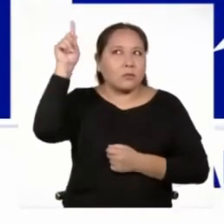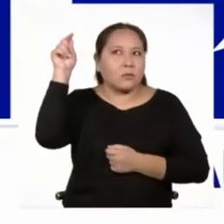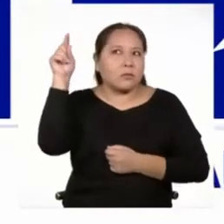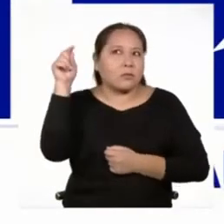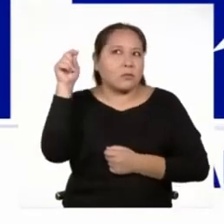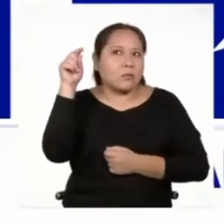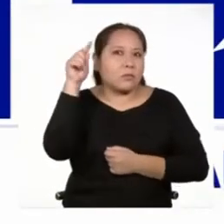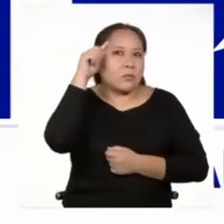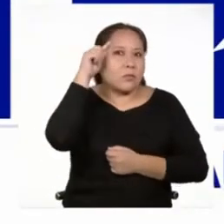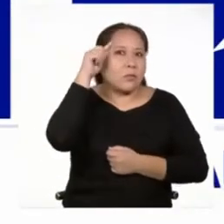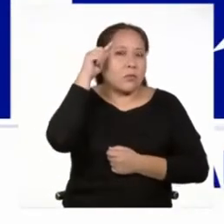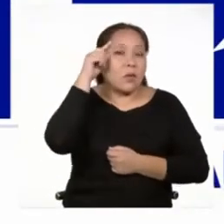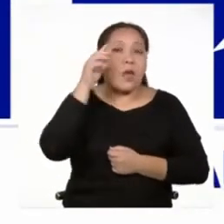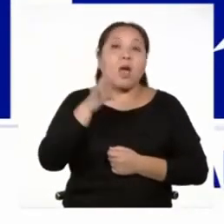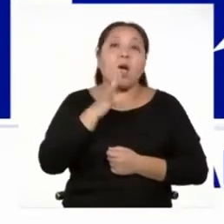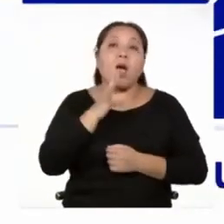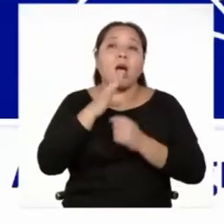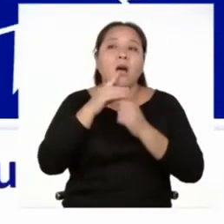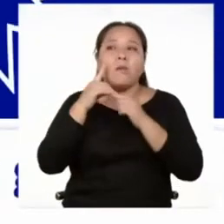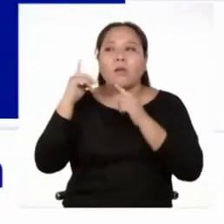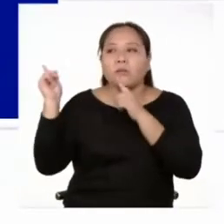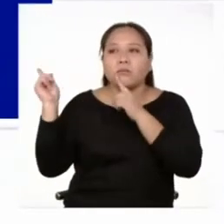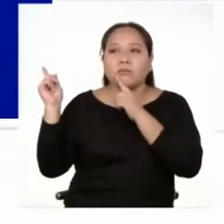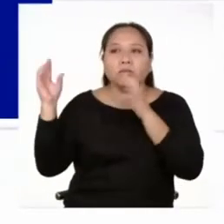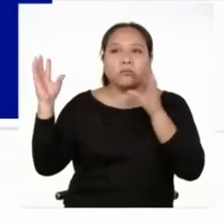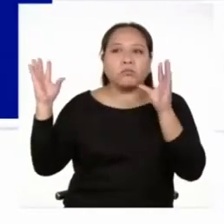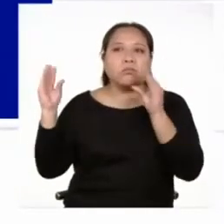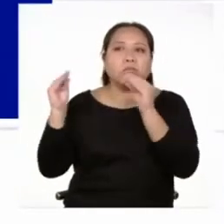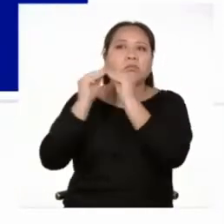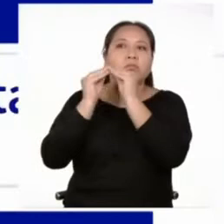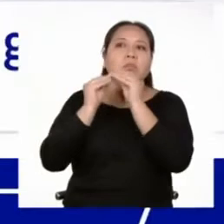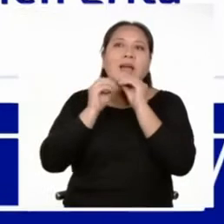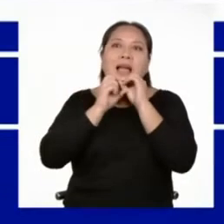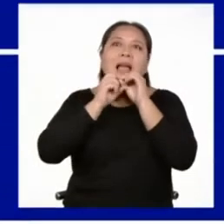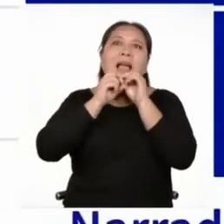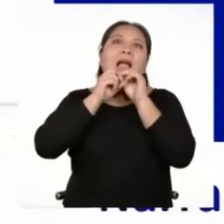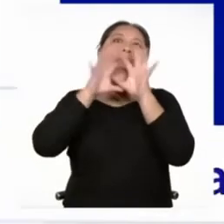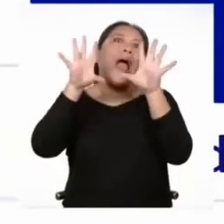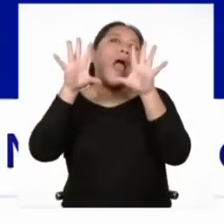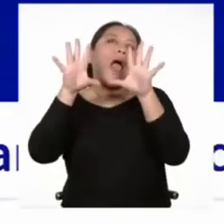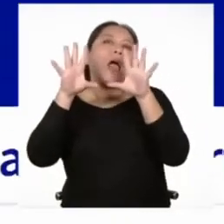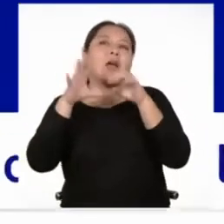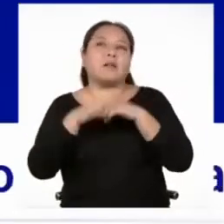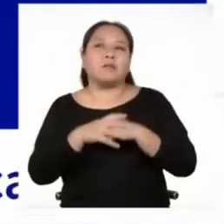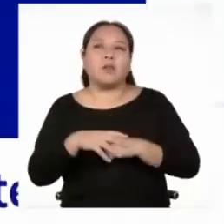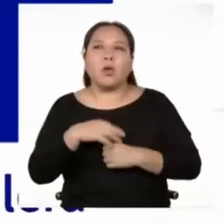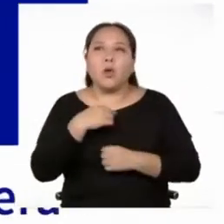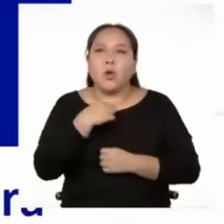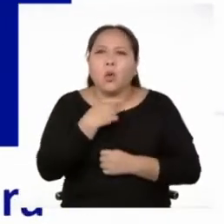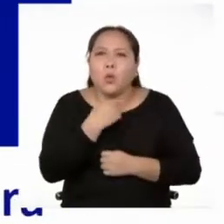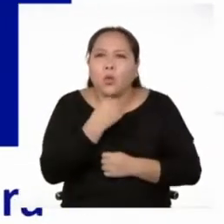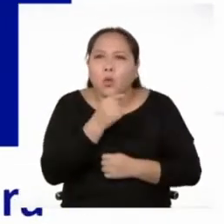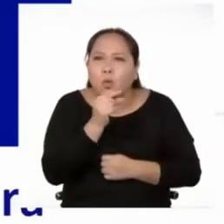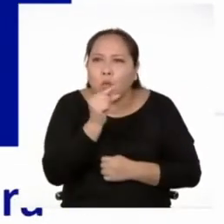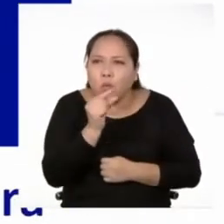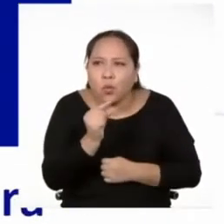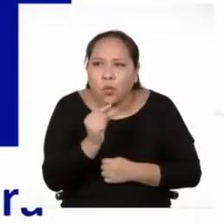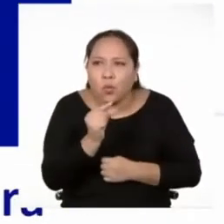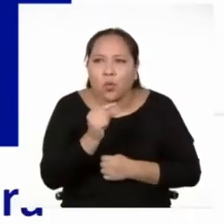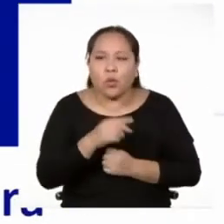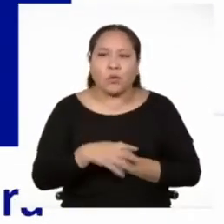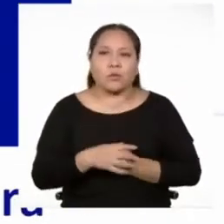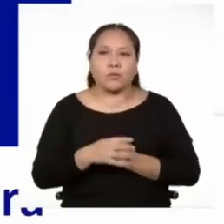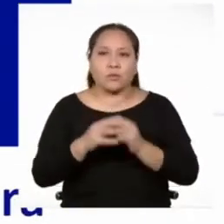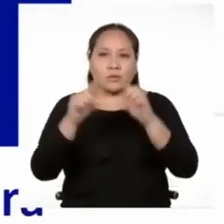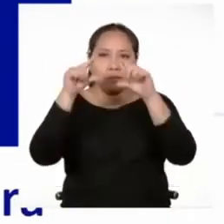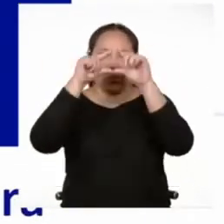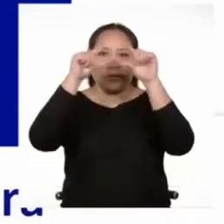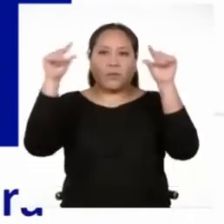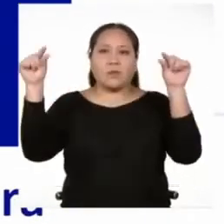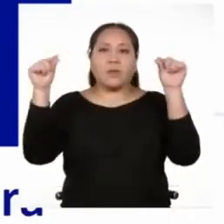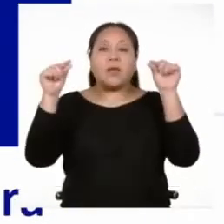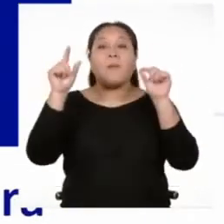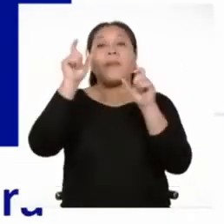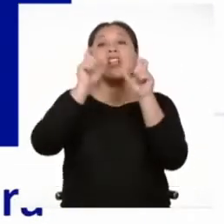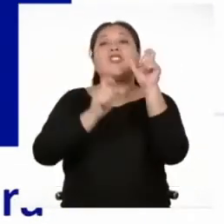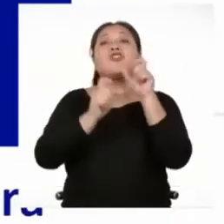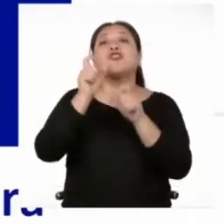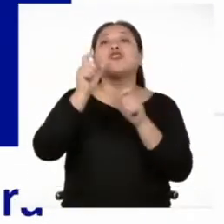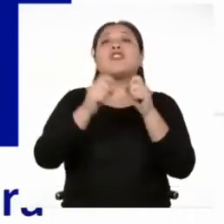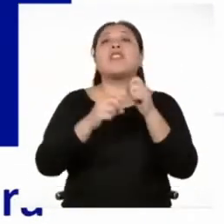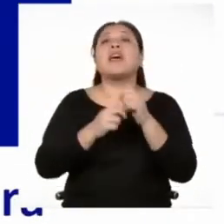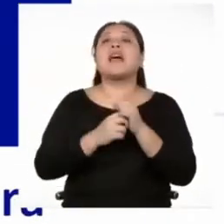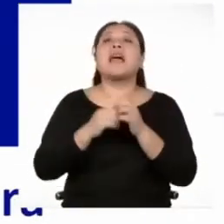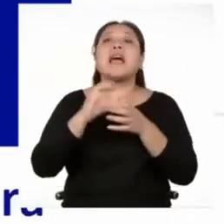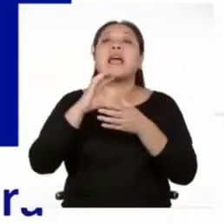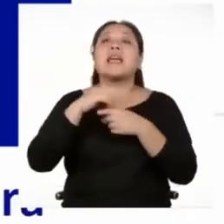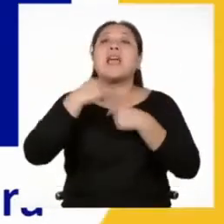que hablan varias personas, en la que gritan, cuando hablan en voz baja, o la que corresponde al narrador o